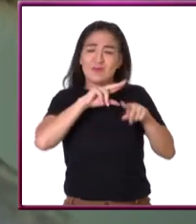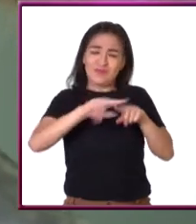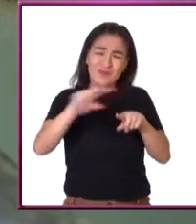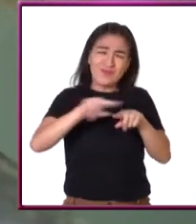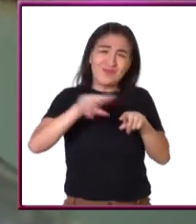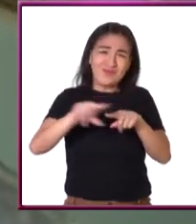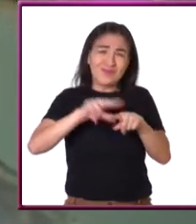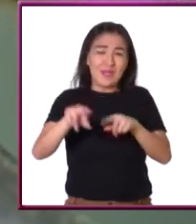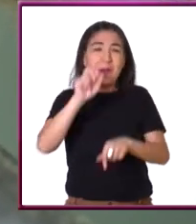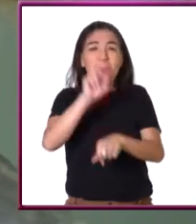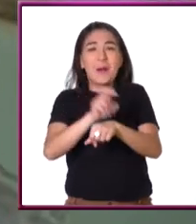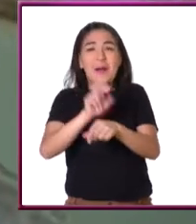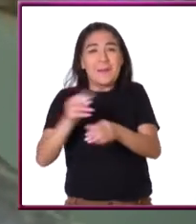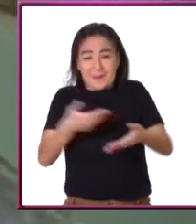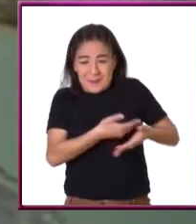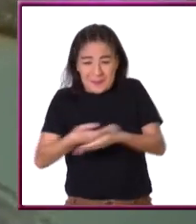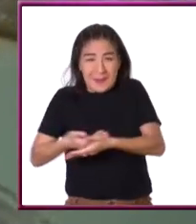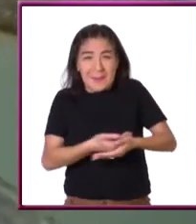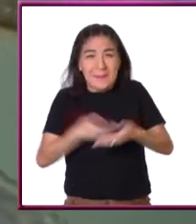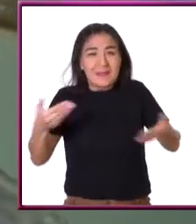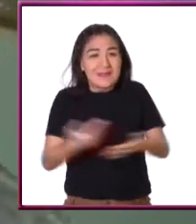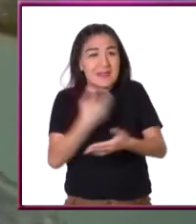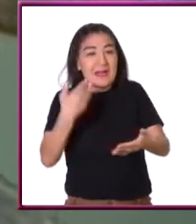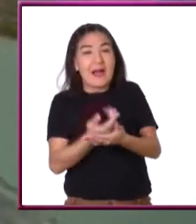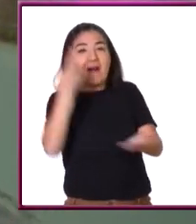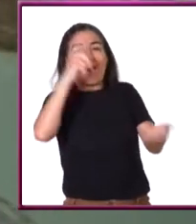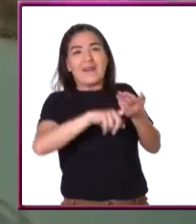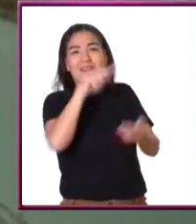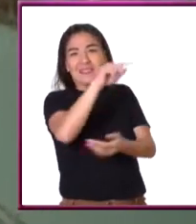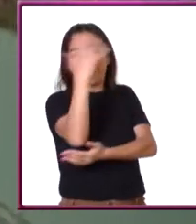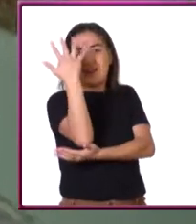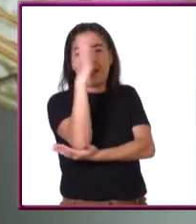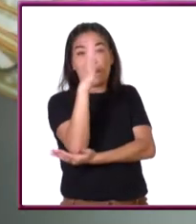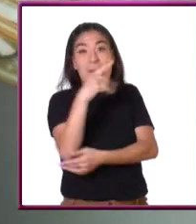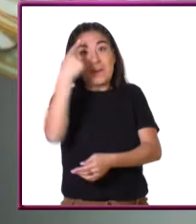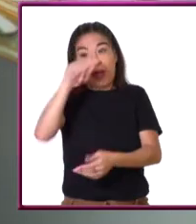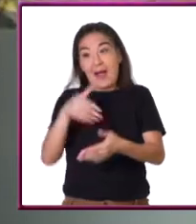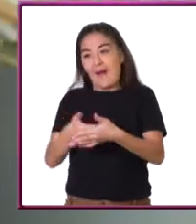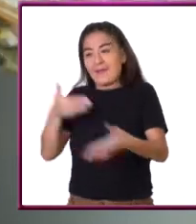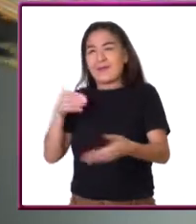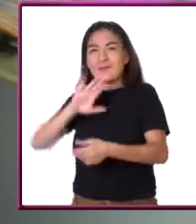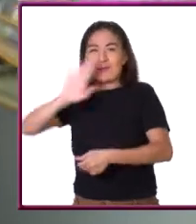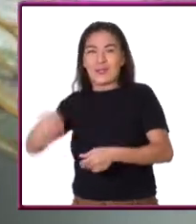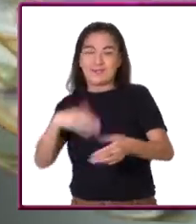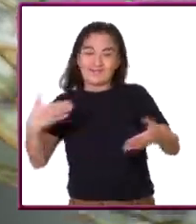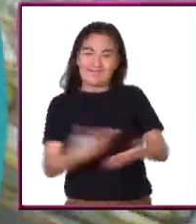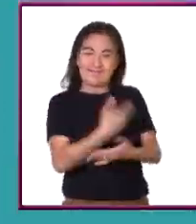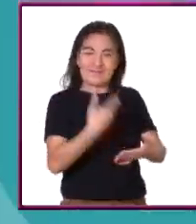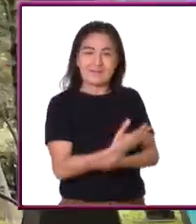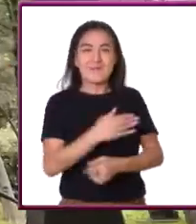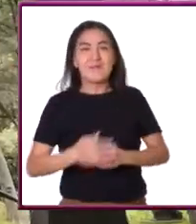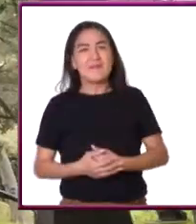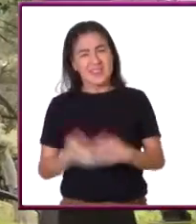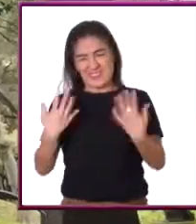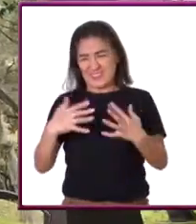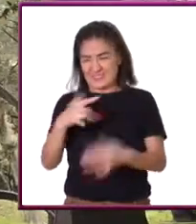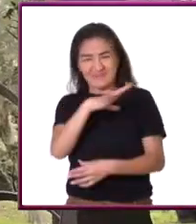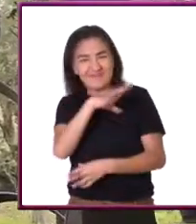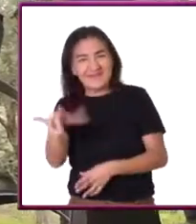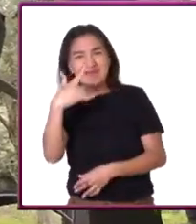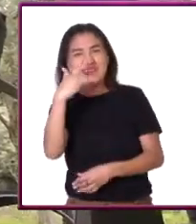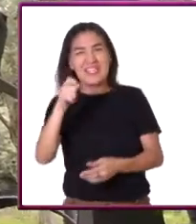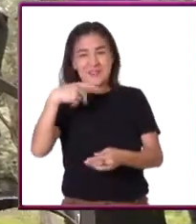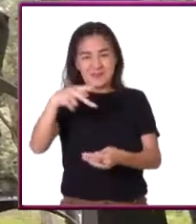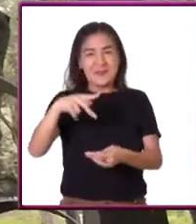buena cantidad de huevecillos sobre las ramas de árboles y arbustos antes de morir. ¡Qué extraordinarios